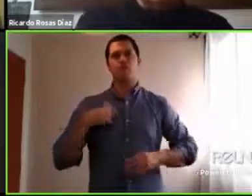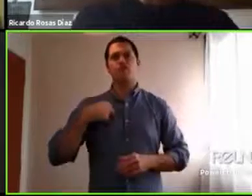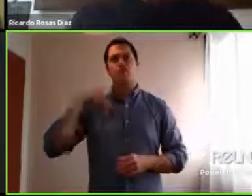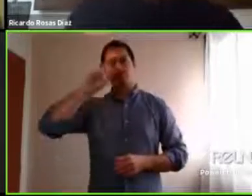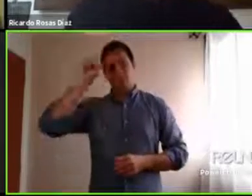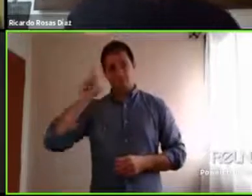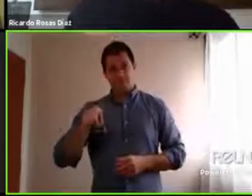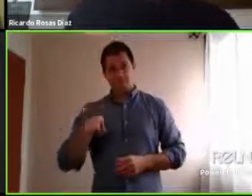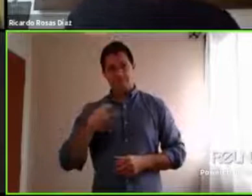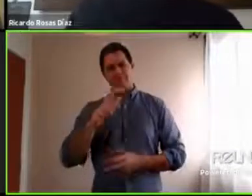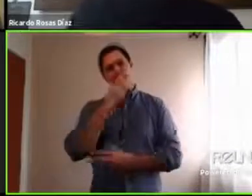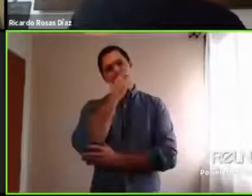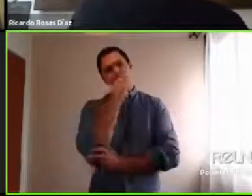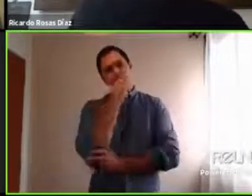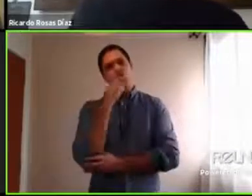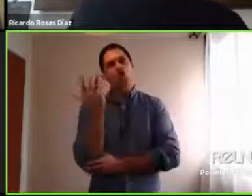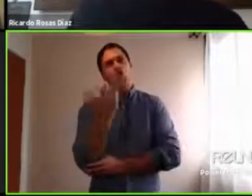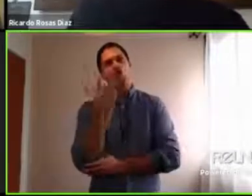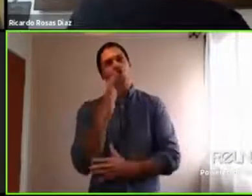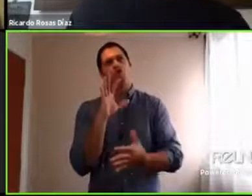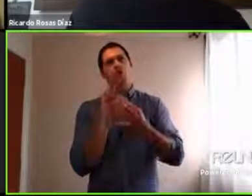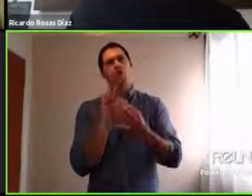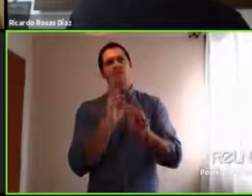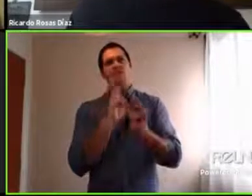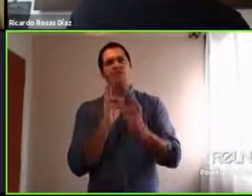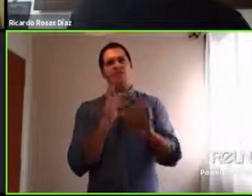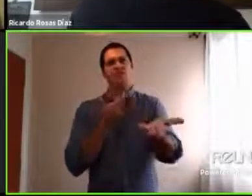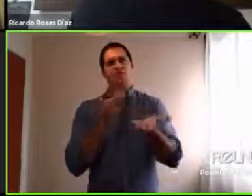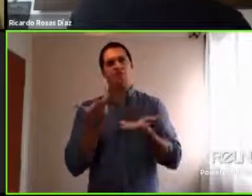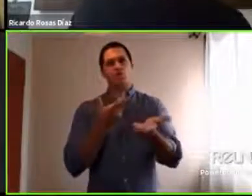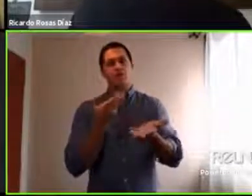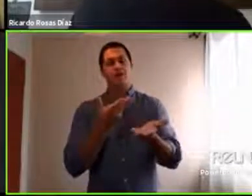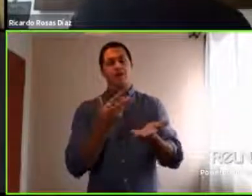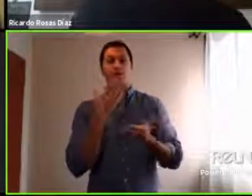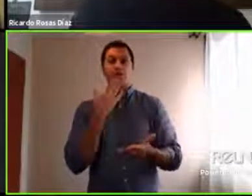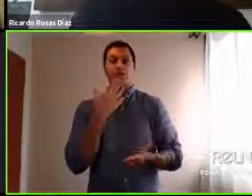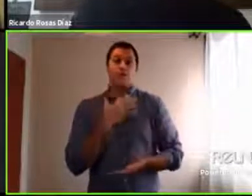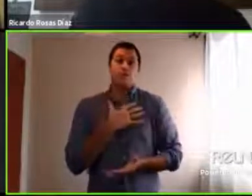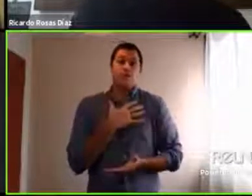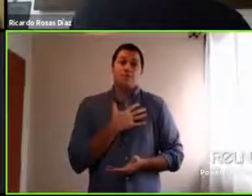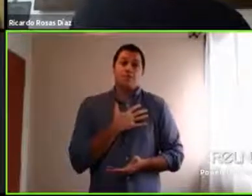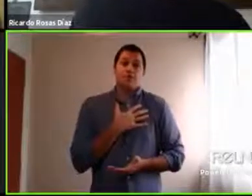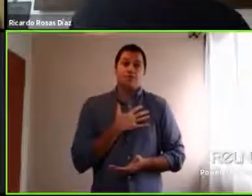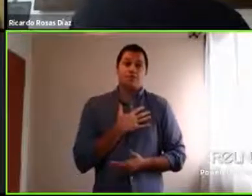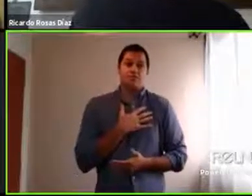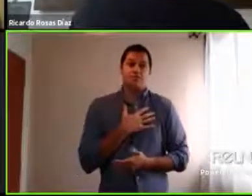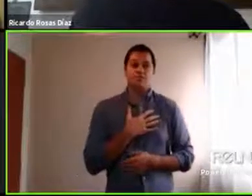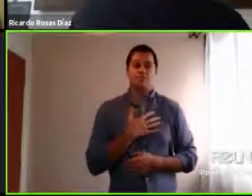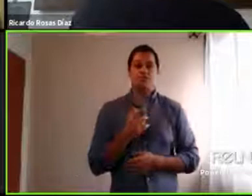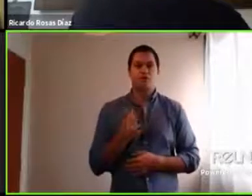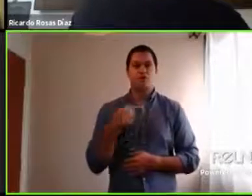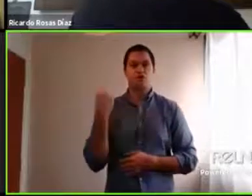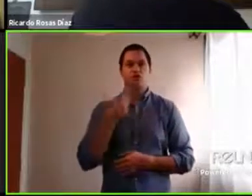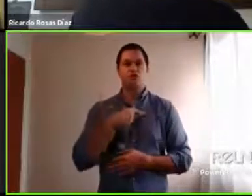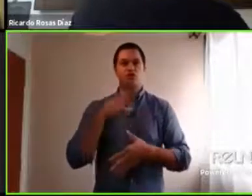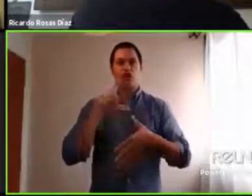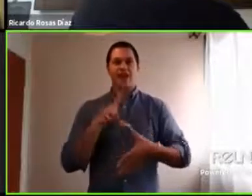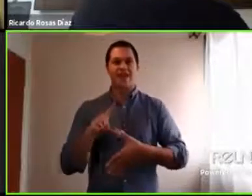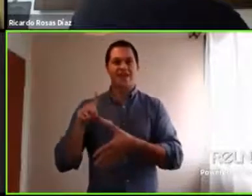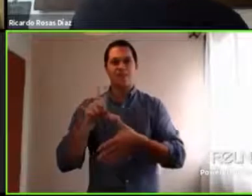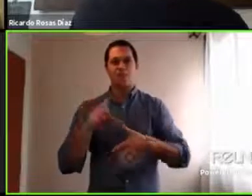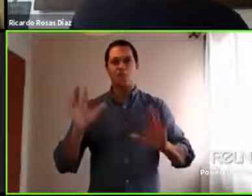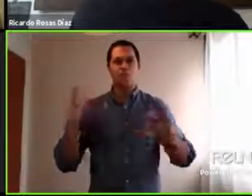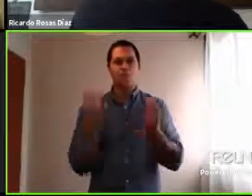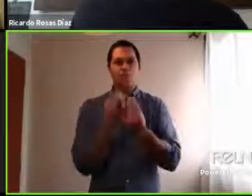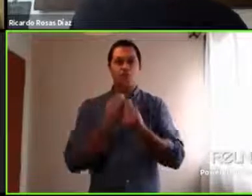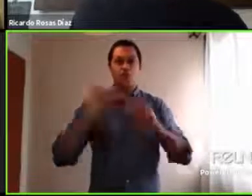y cómo vamos a lidiar con los miedos nosotros como latinos somos de tocarnos de abrazarnos